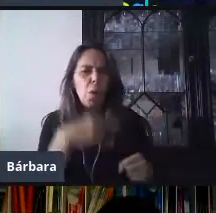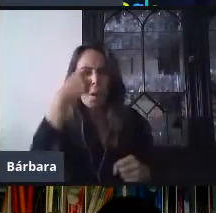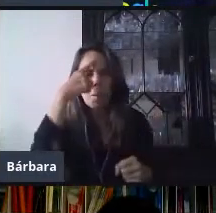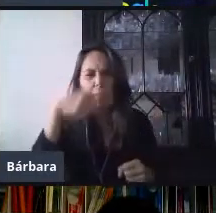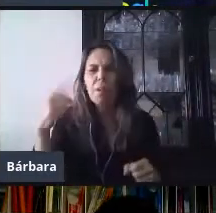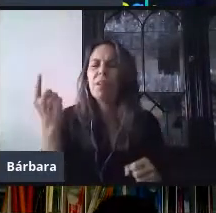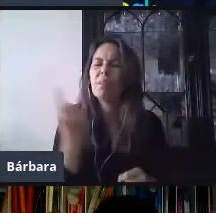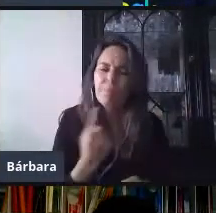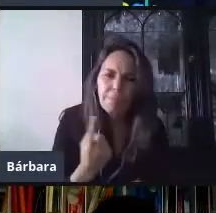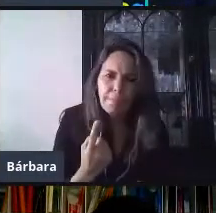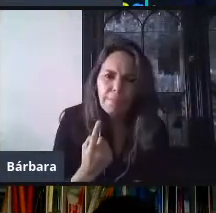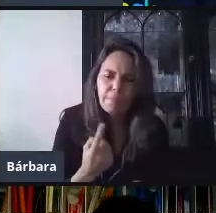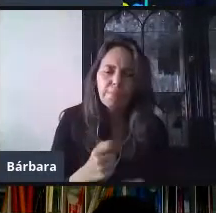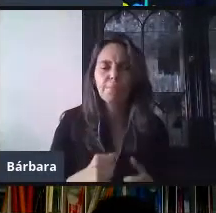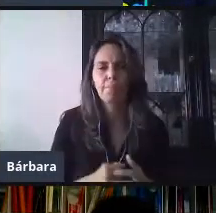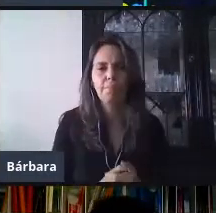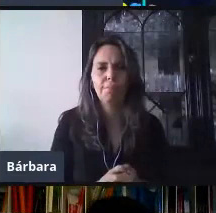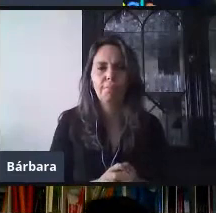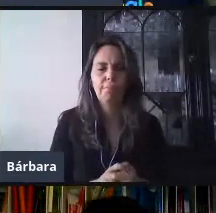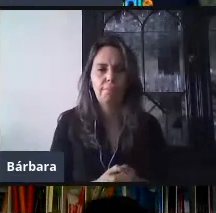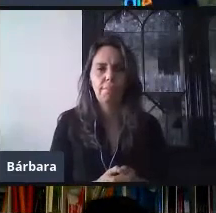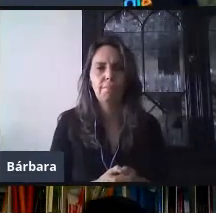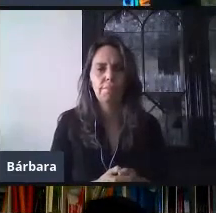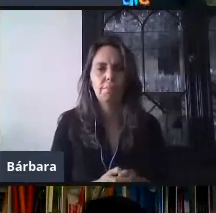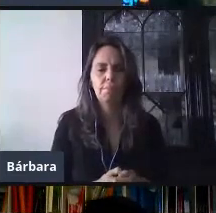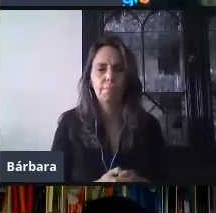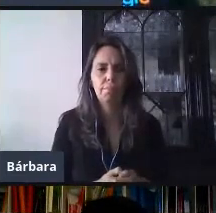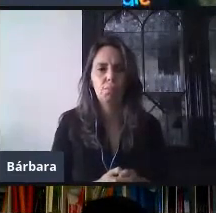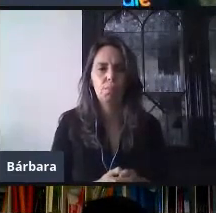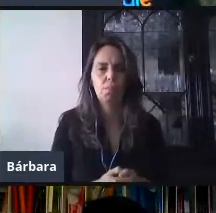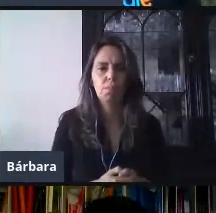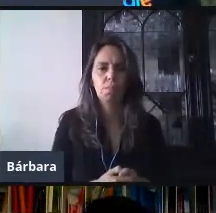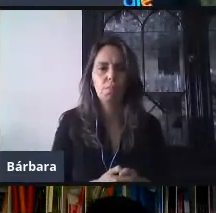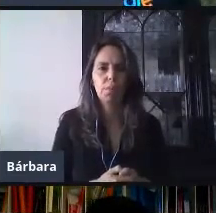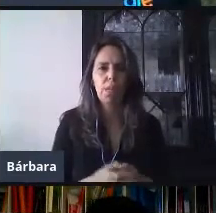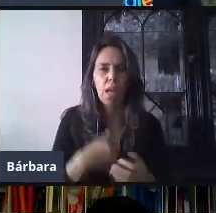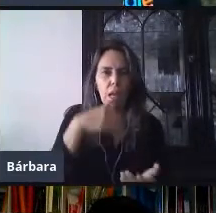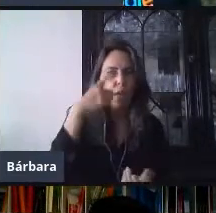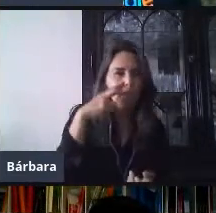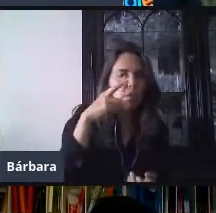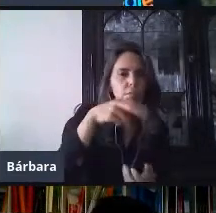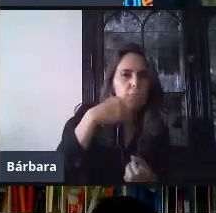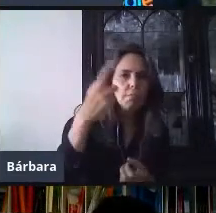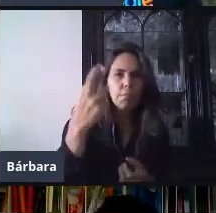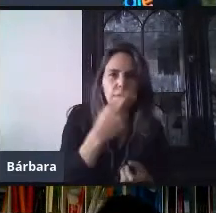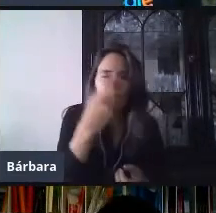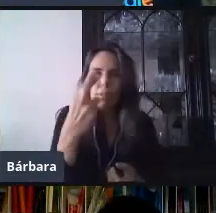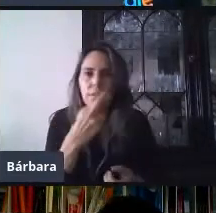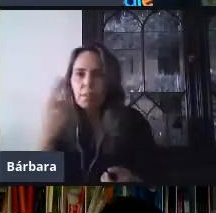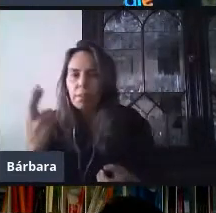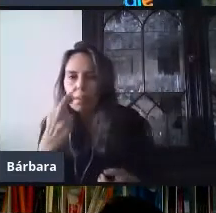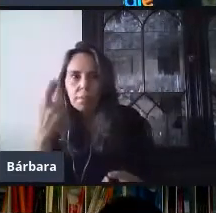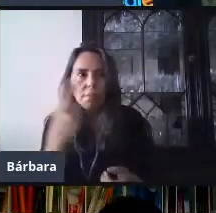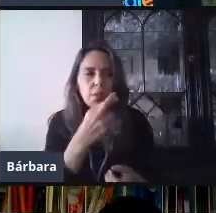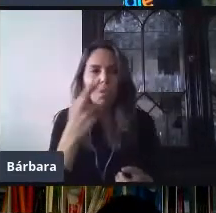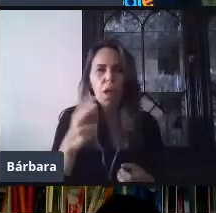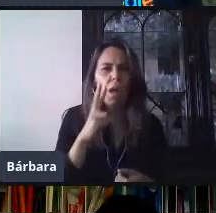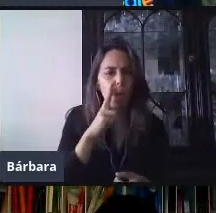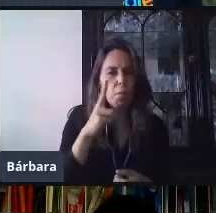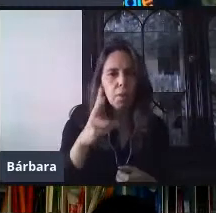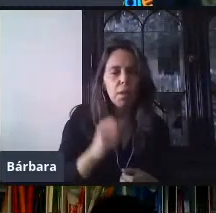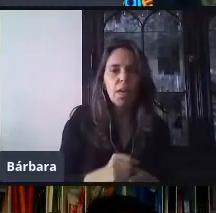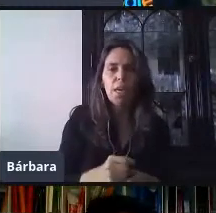el material del día de hoy. La mayoría de ustedes contestó que la función más importante de formularios de Google es crear cuestionarios de autoevaluación,